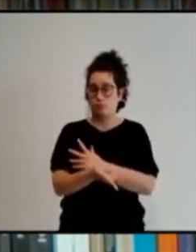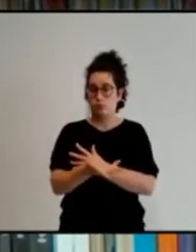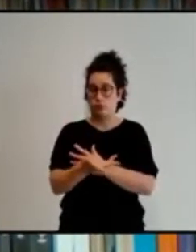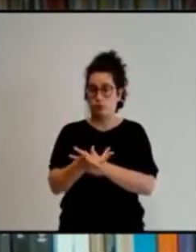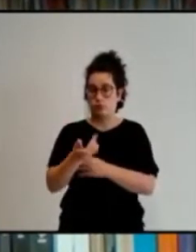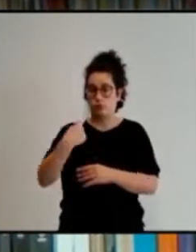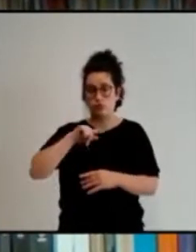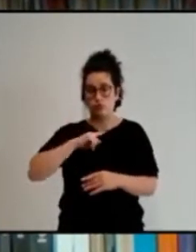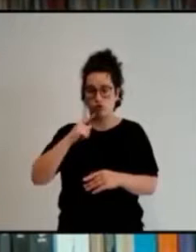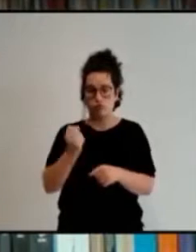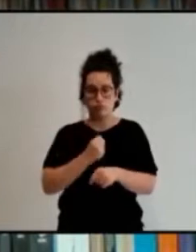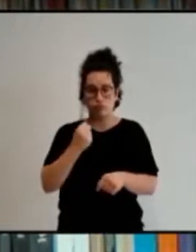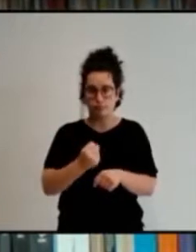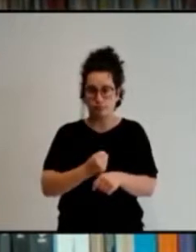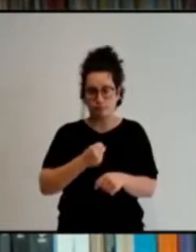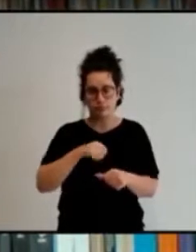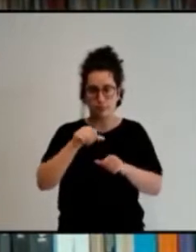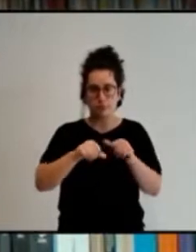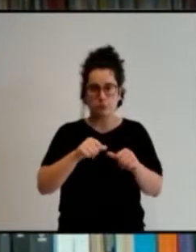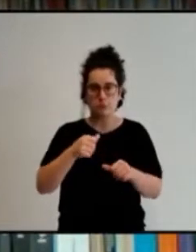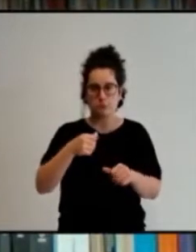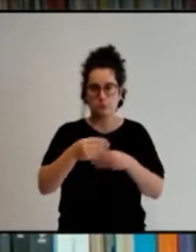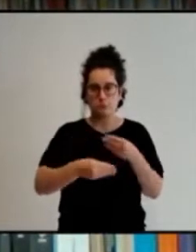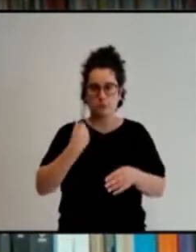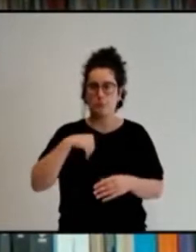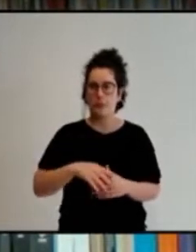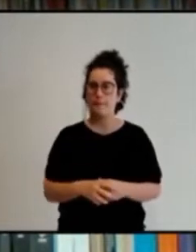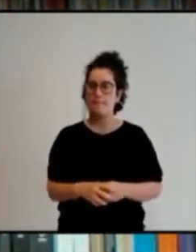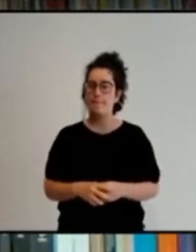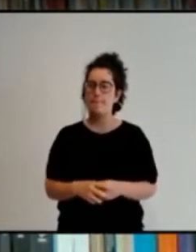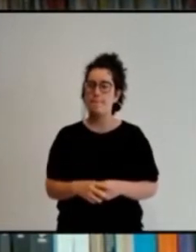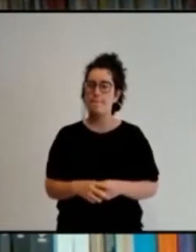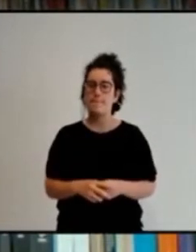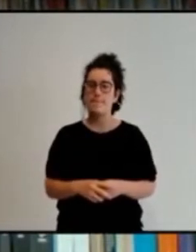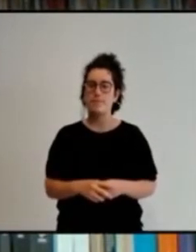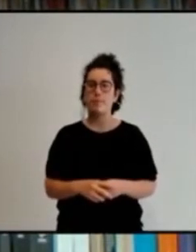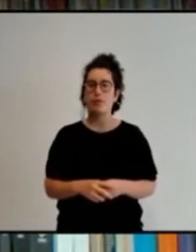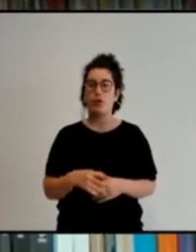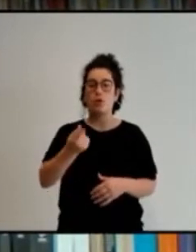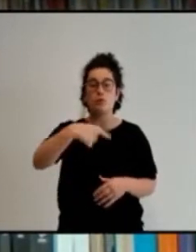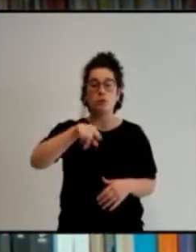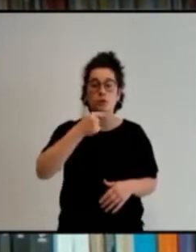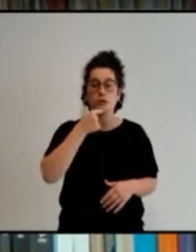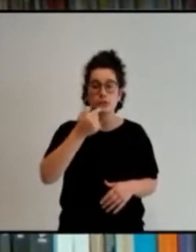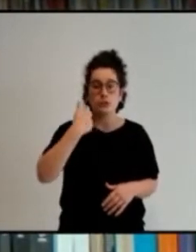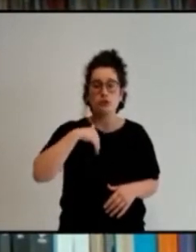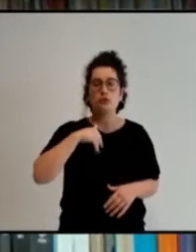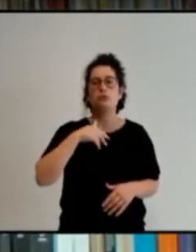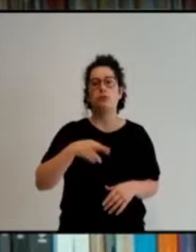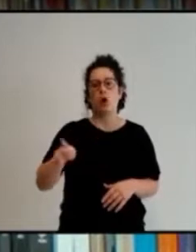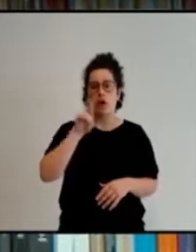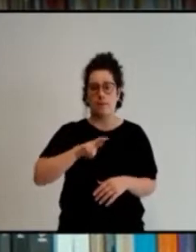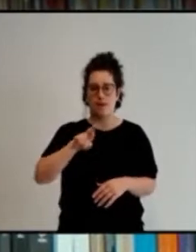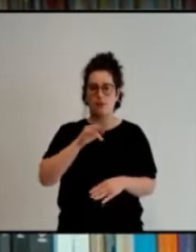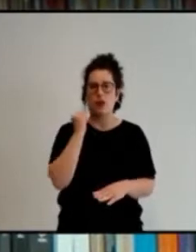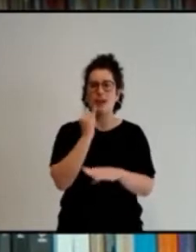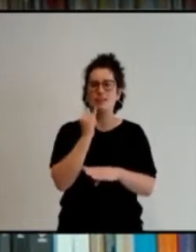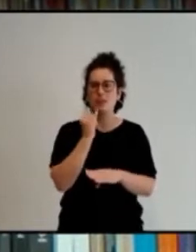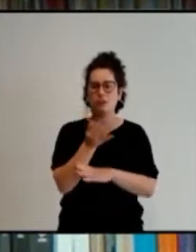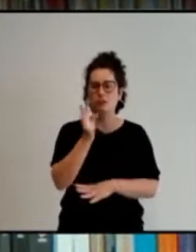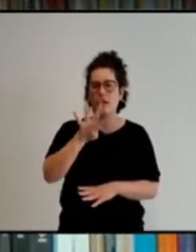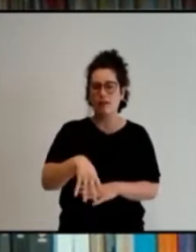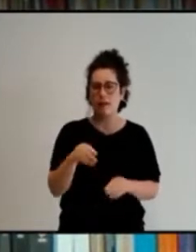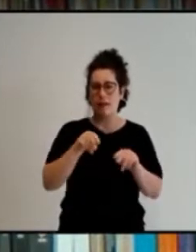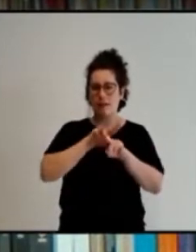Y ustedes lo han nombrado varias veces, pero un agradecimiento profundo al Instituto Catalán Internacional